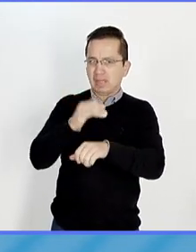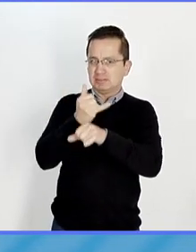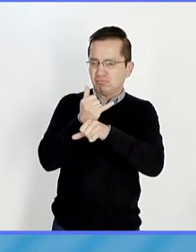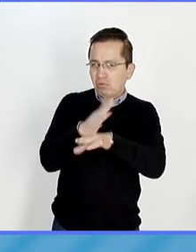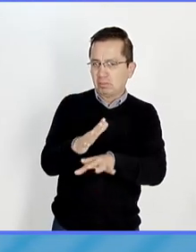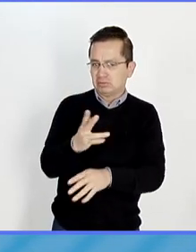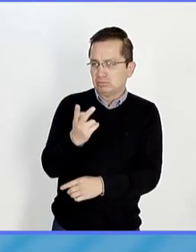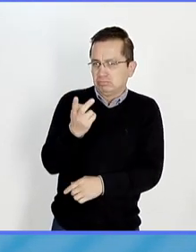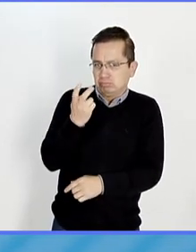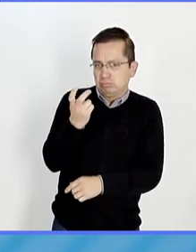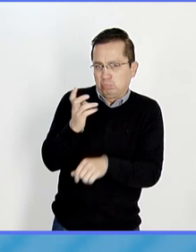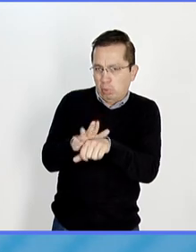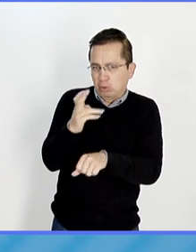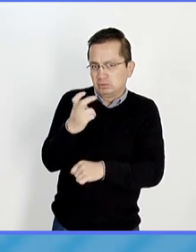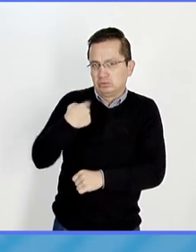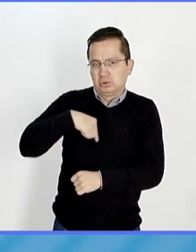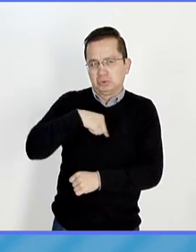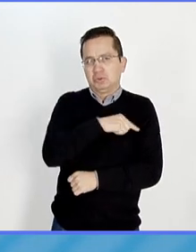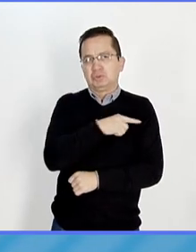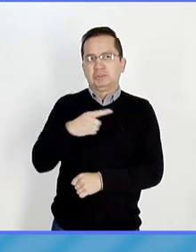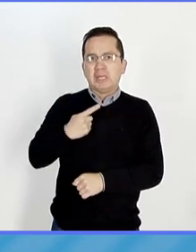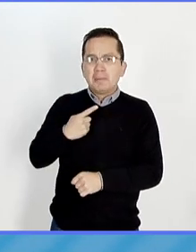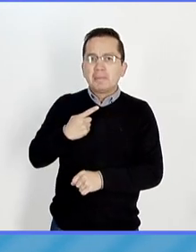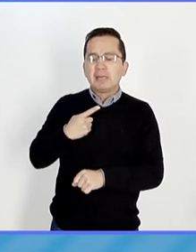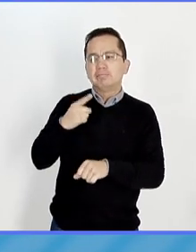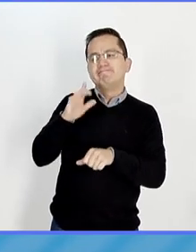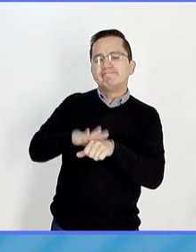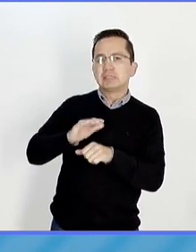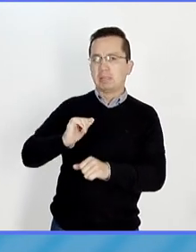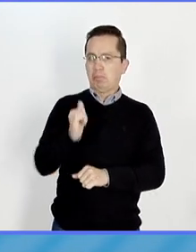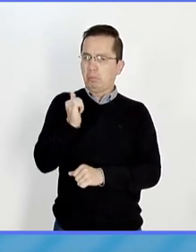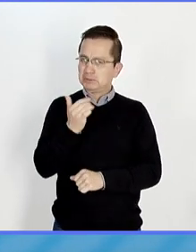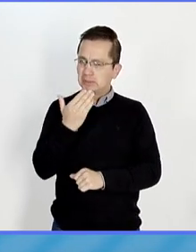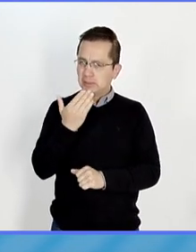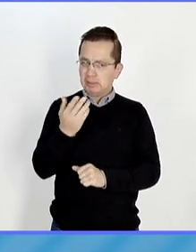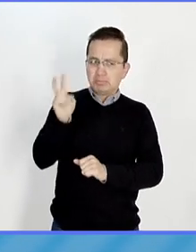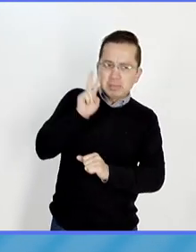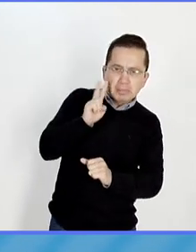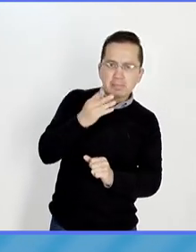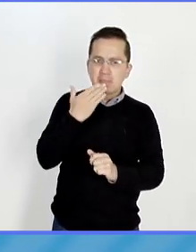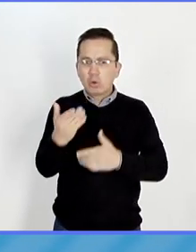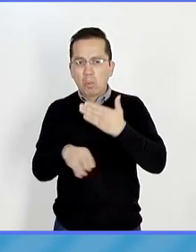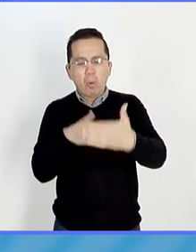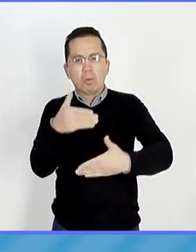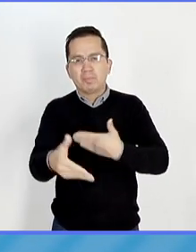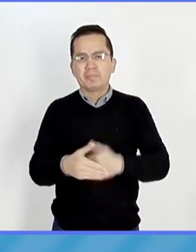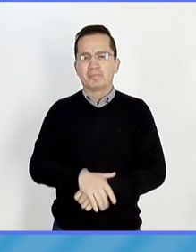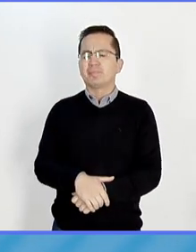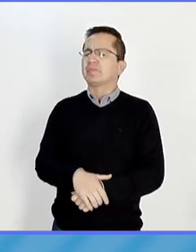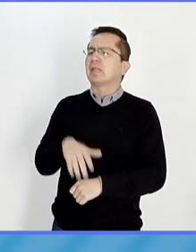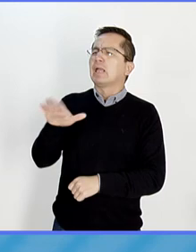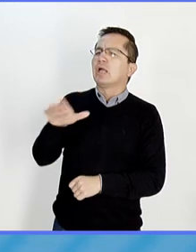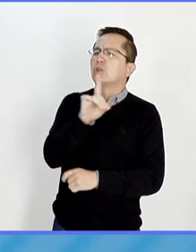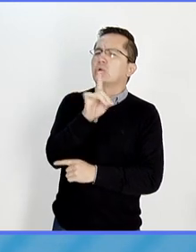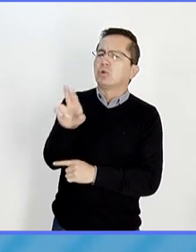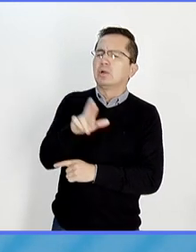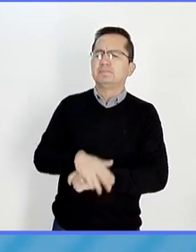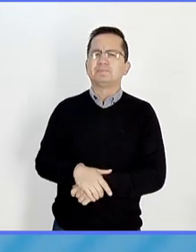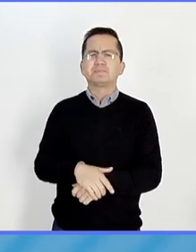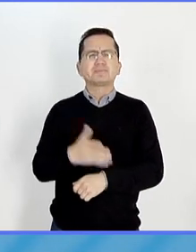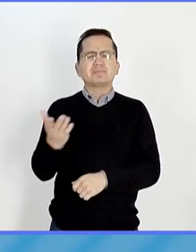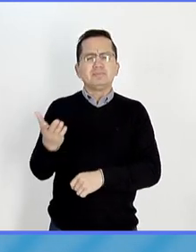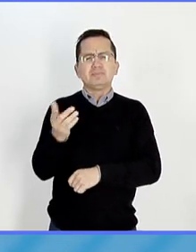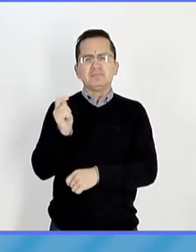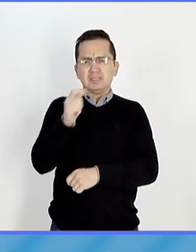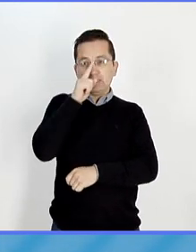es lo que nos permite también enfrentarlos de mejor manera. Doctora, ¿cómo entender el ambiente propicio